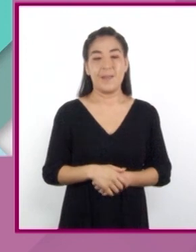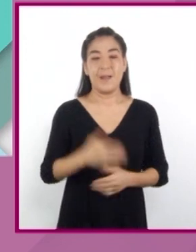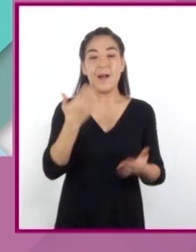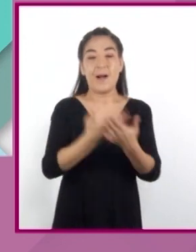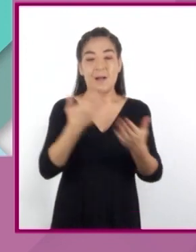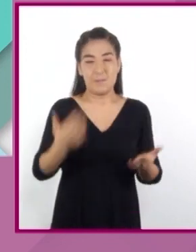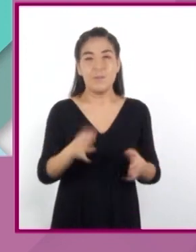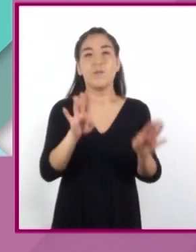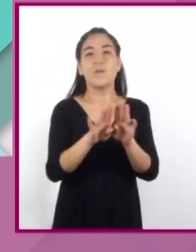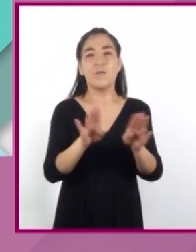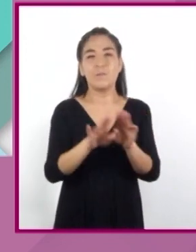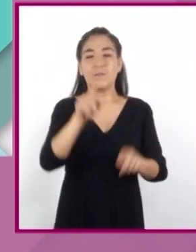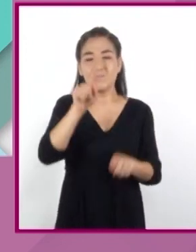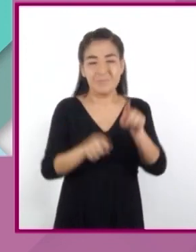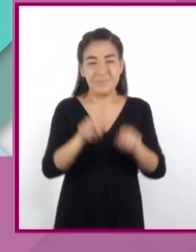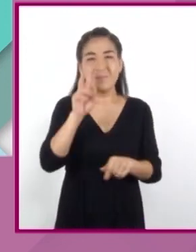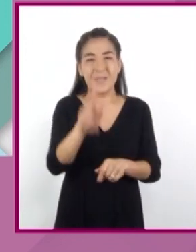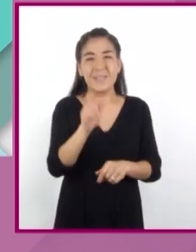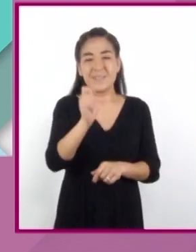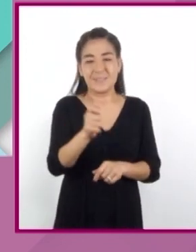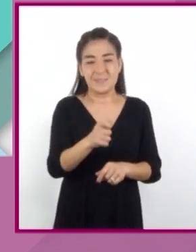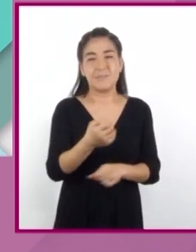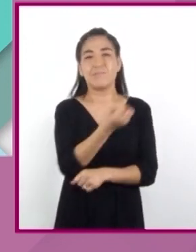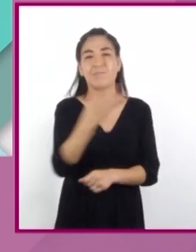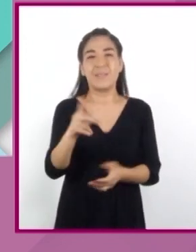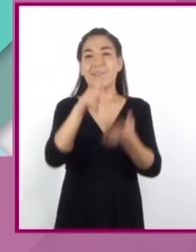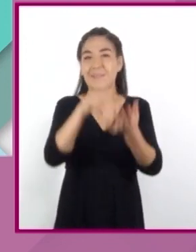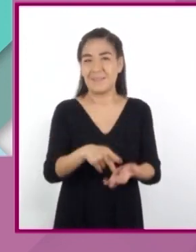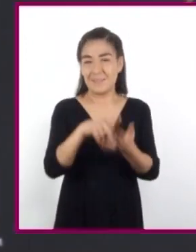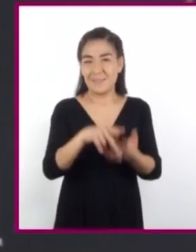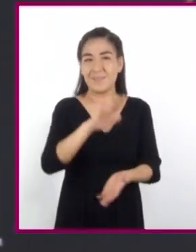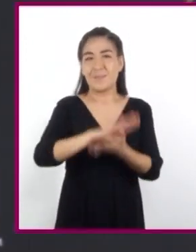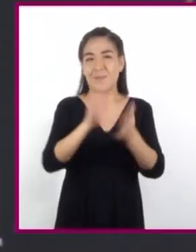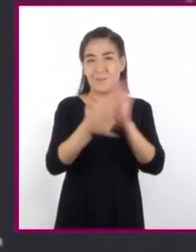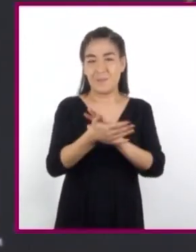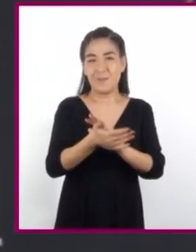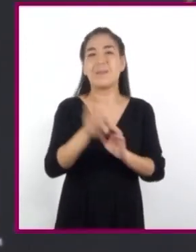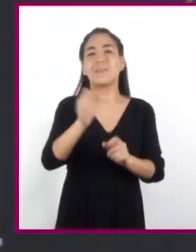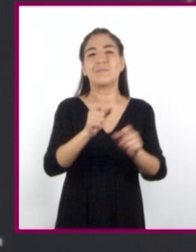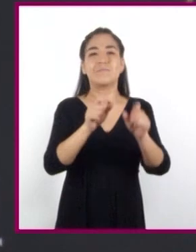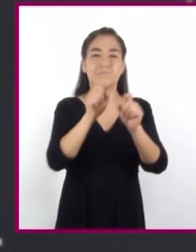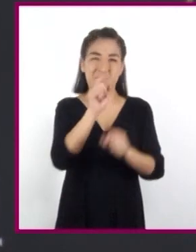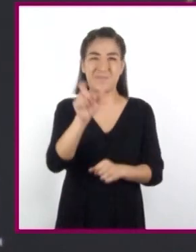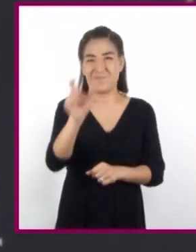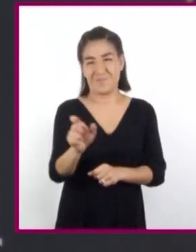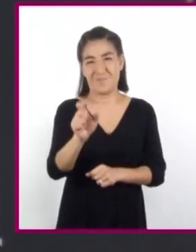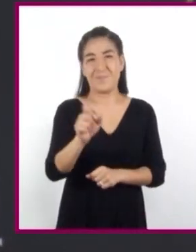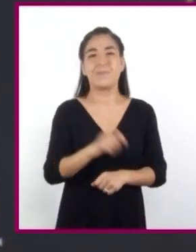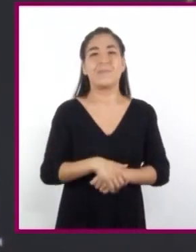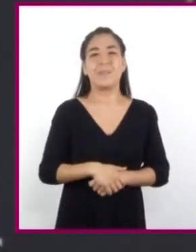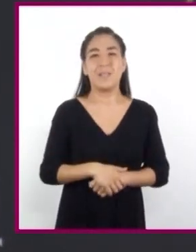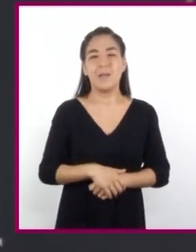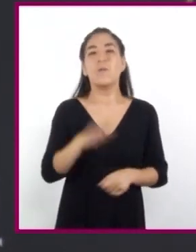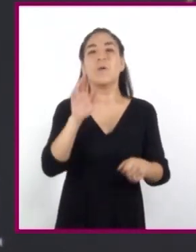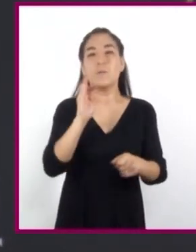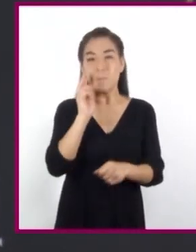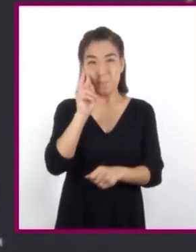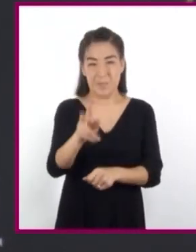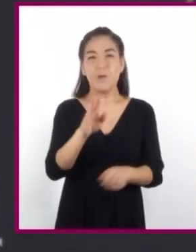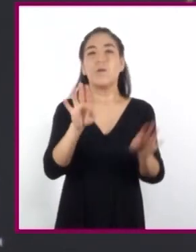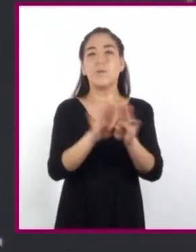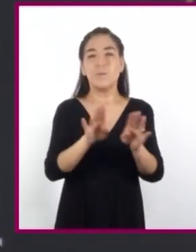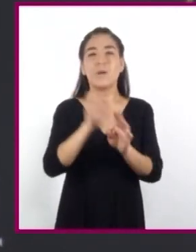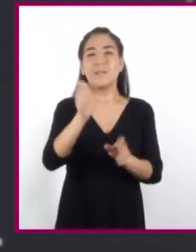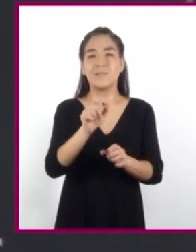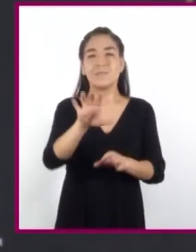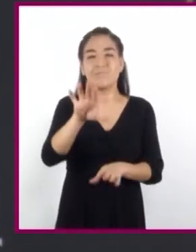solo calculamos el producto de la cantidad de kilogramos de las tortillas por la constante de proporcionalidad. Y así encontramos el precio